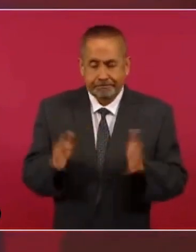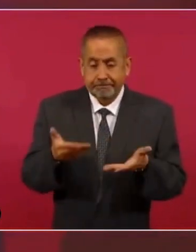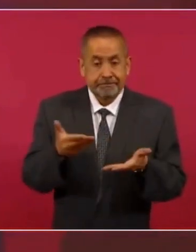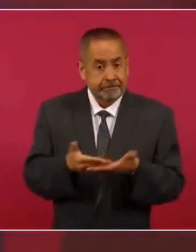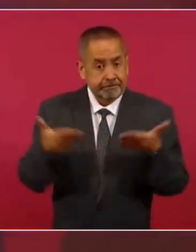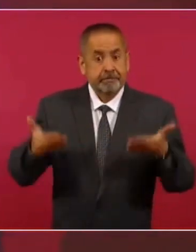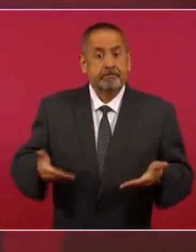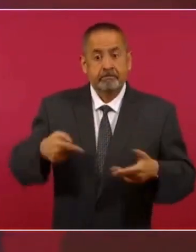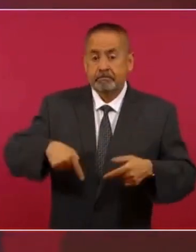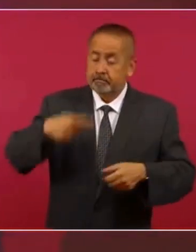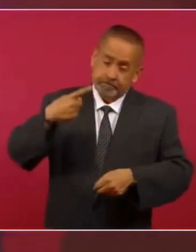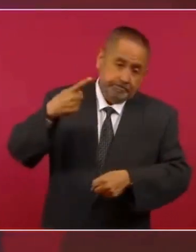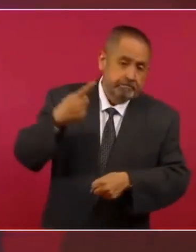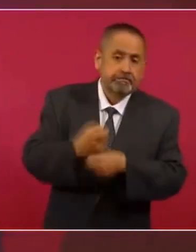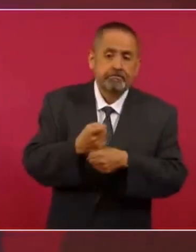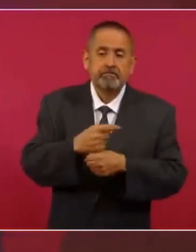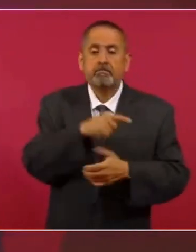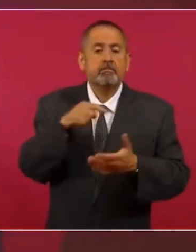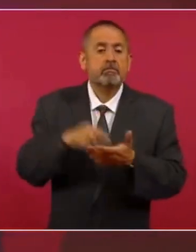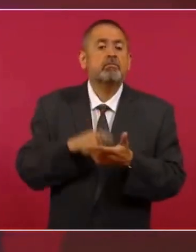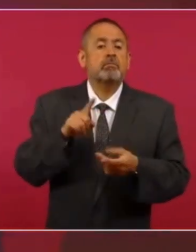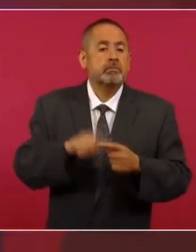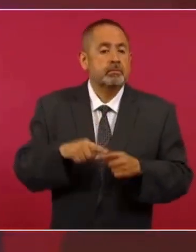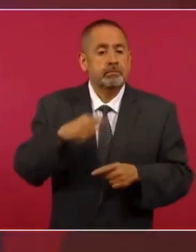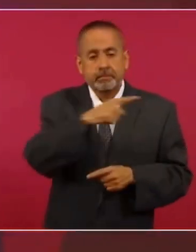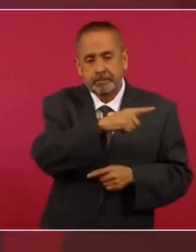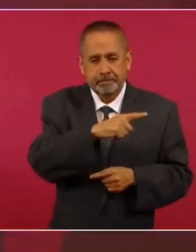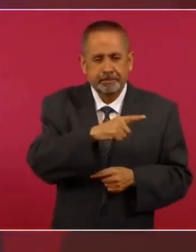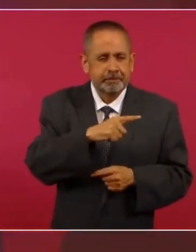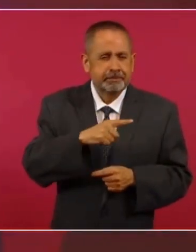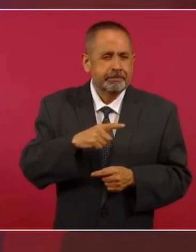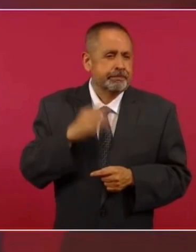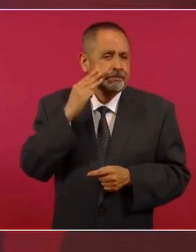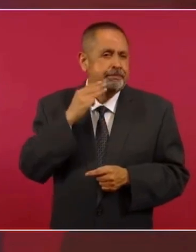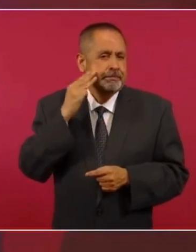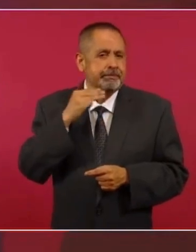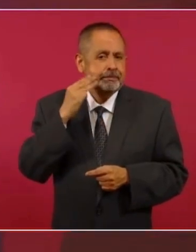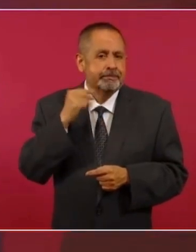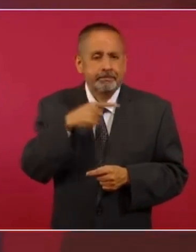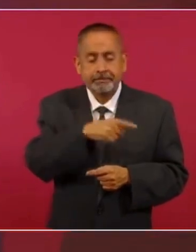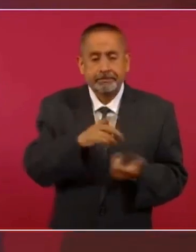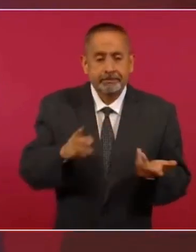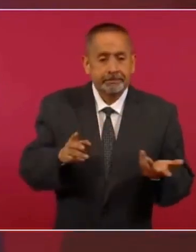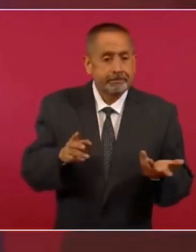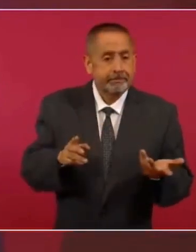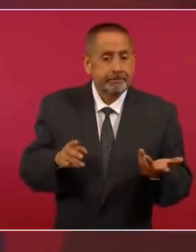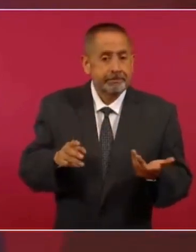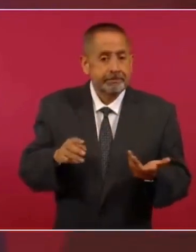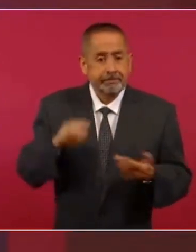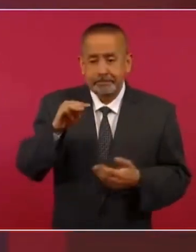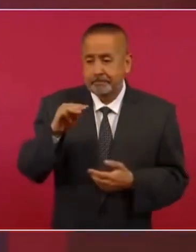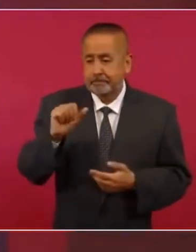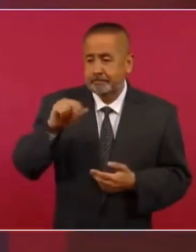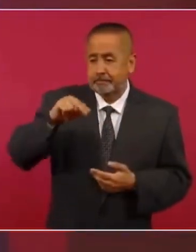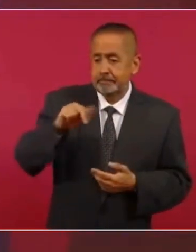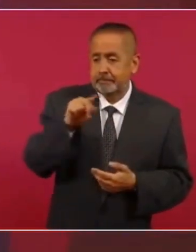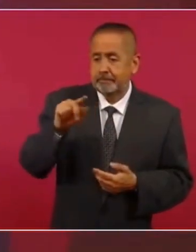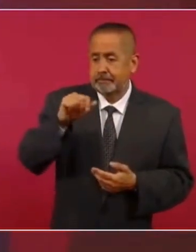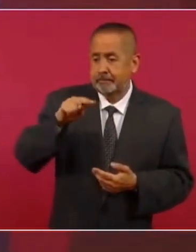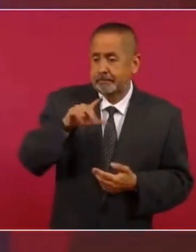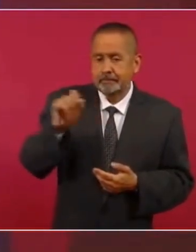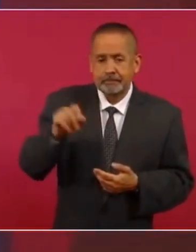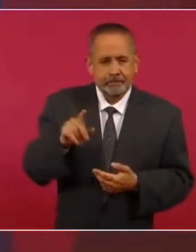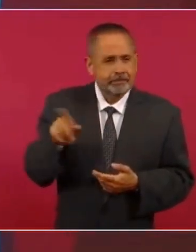mercante es Manzanillo, del Pacífico, porque